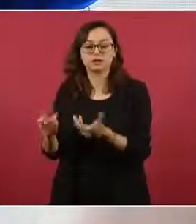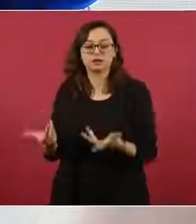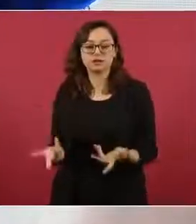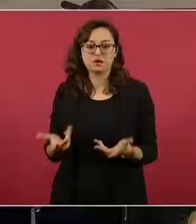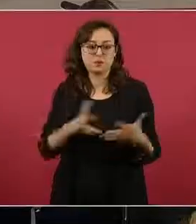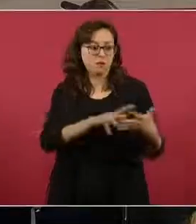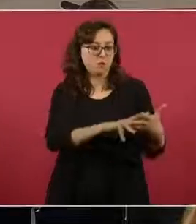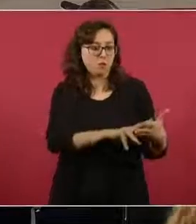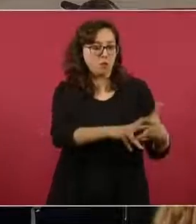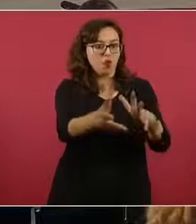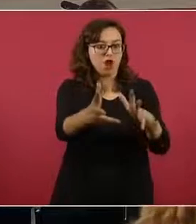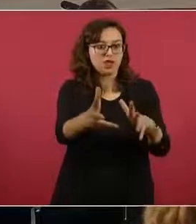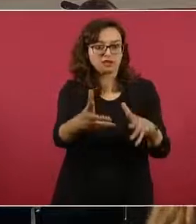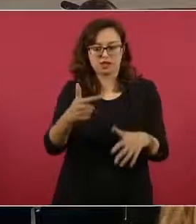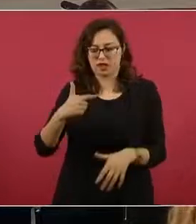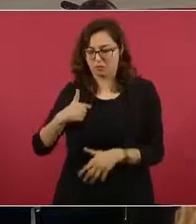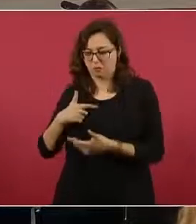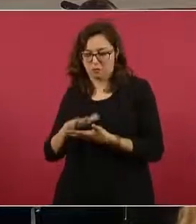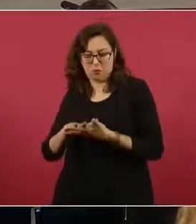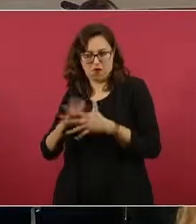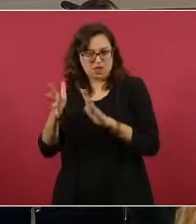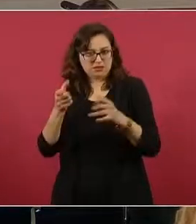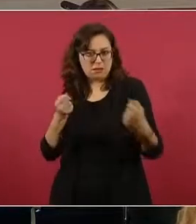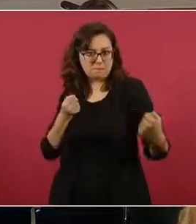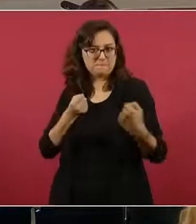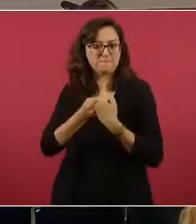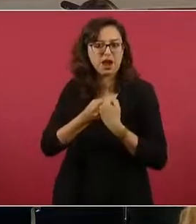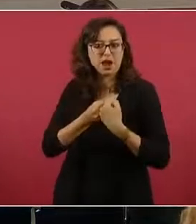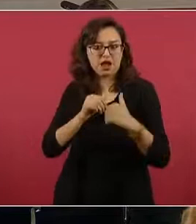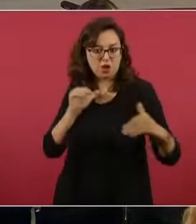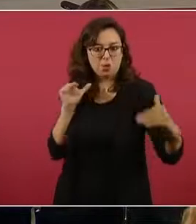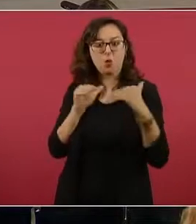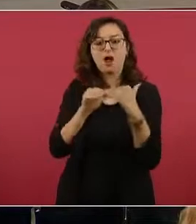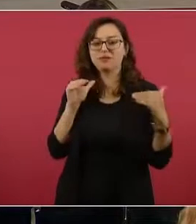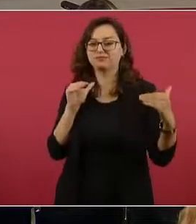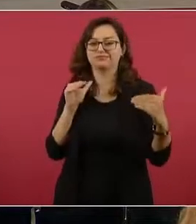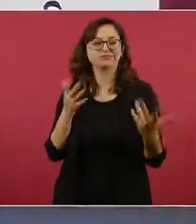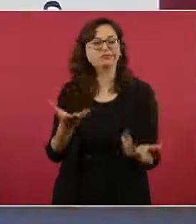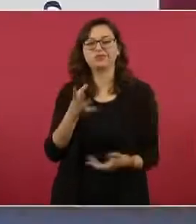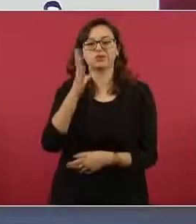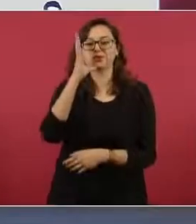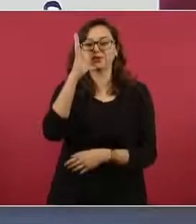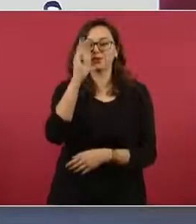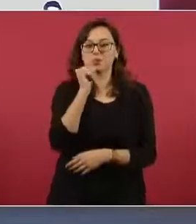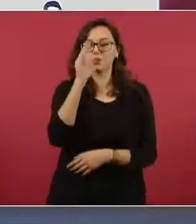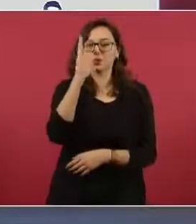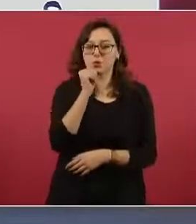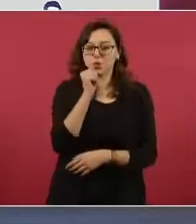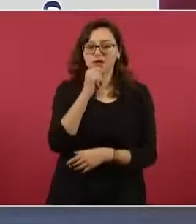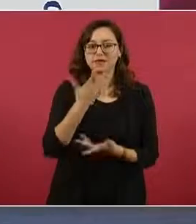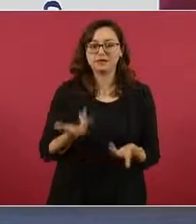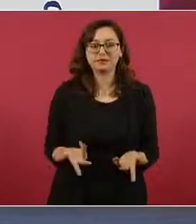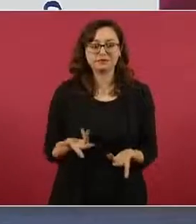mal con el mal. Lo que fracasó,